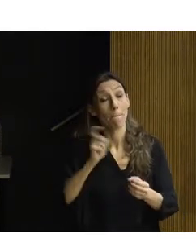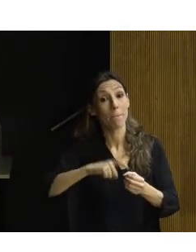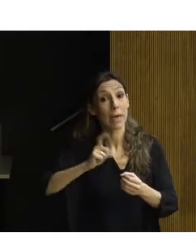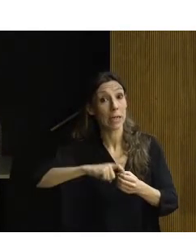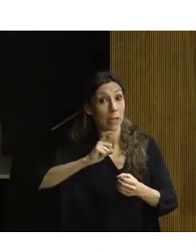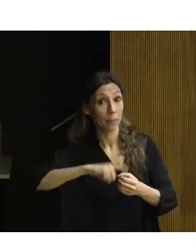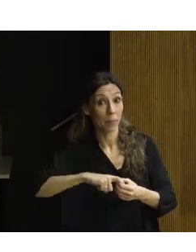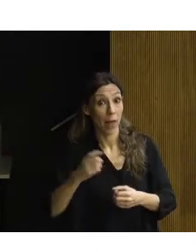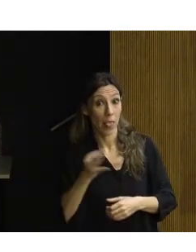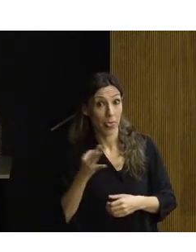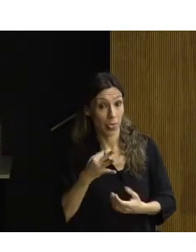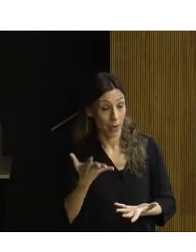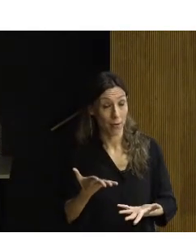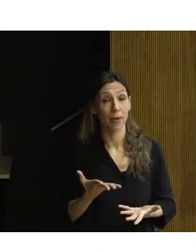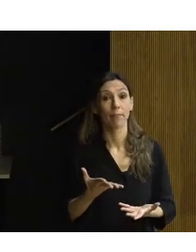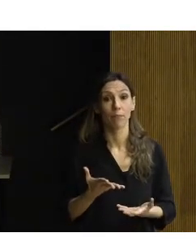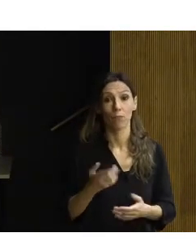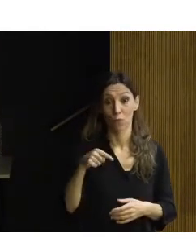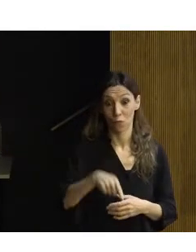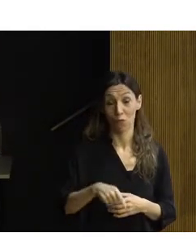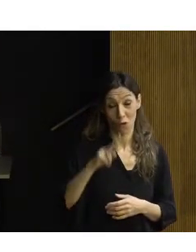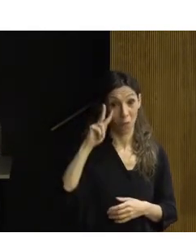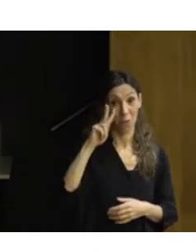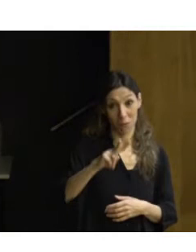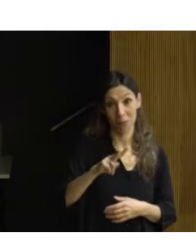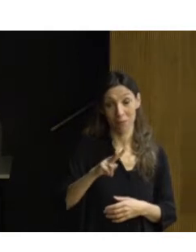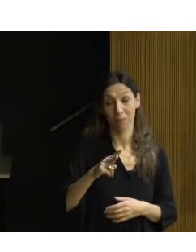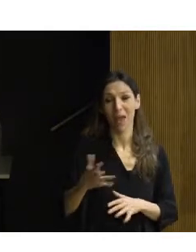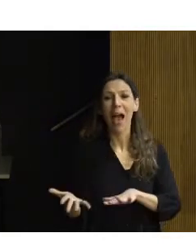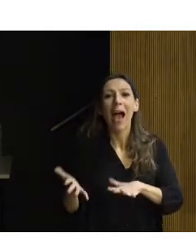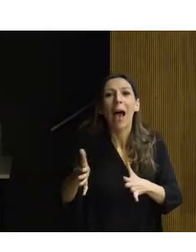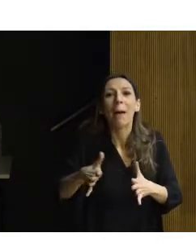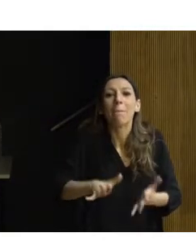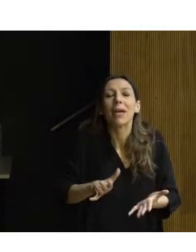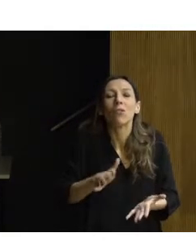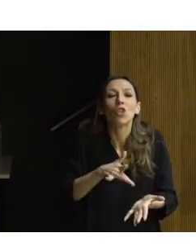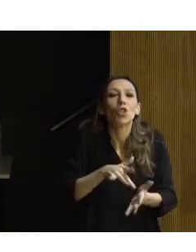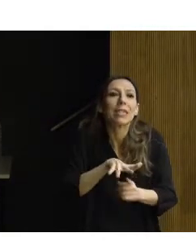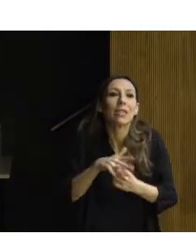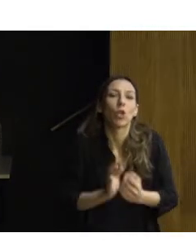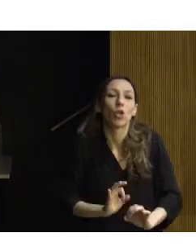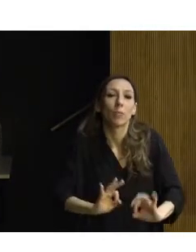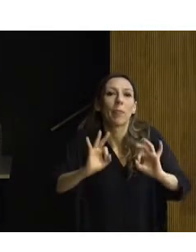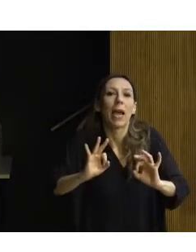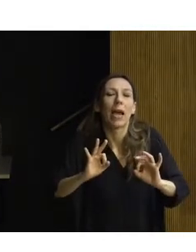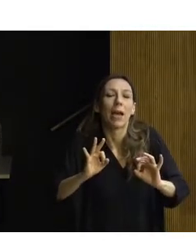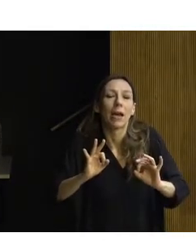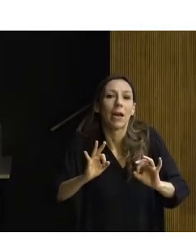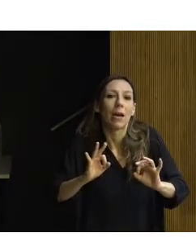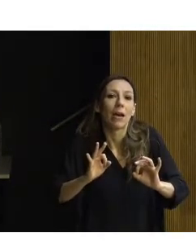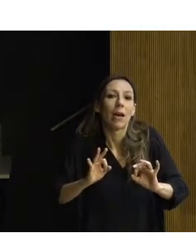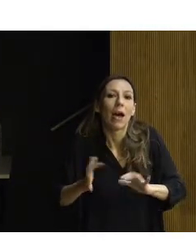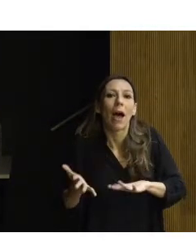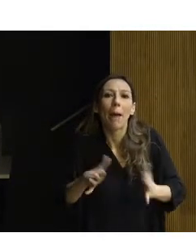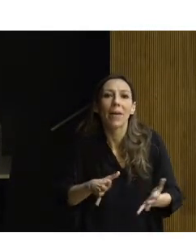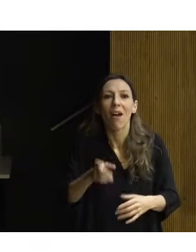utilidad está justamente lo que vais a ver hoy, en cómo aplicarlo en el caso particular donde no vale la